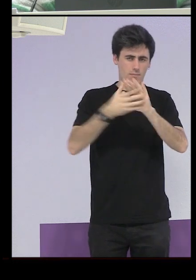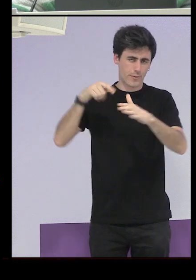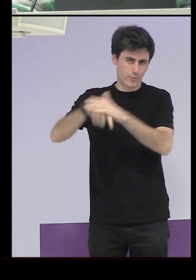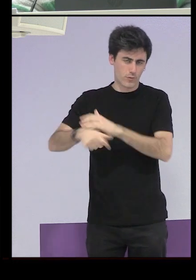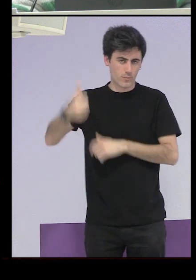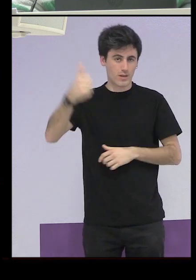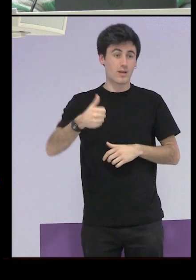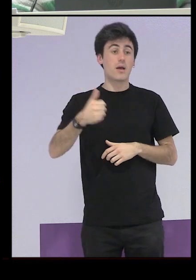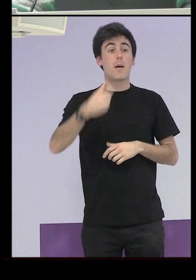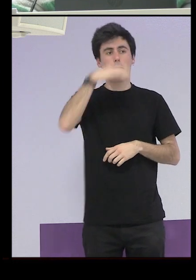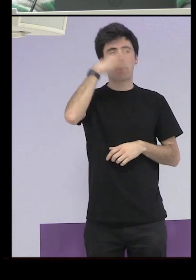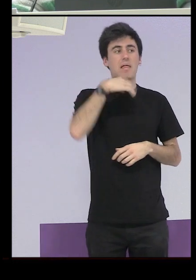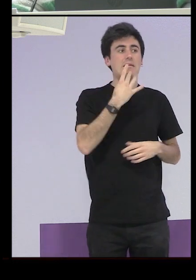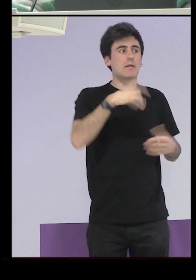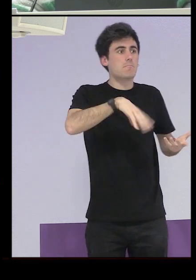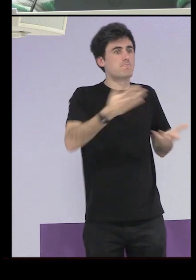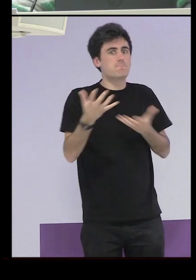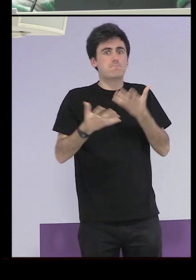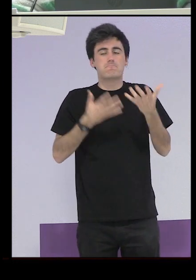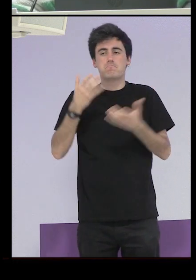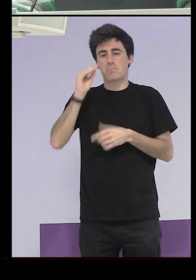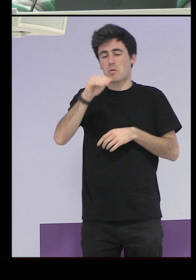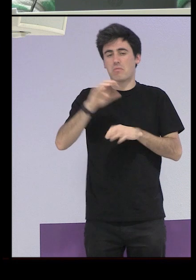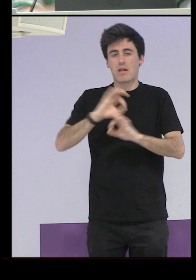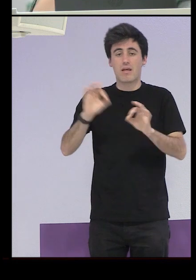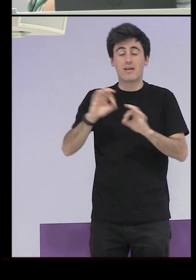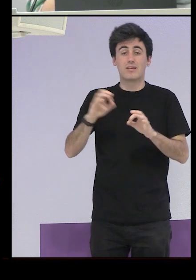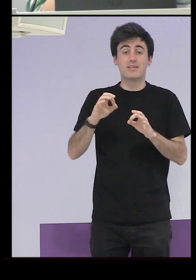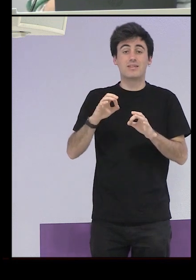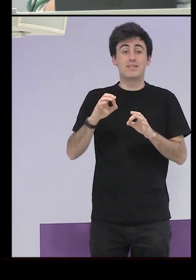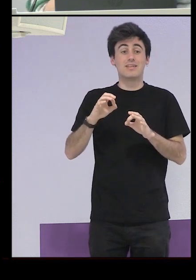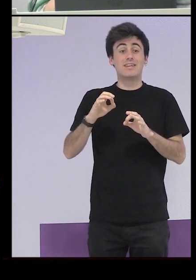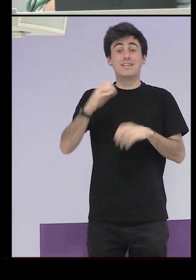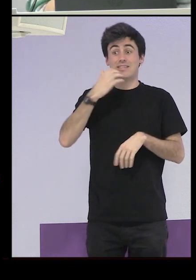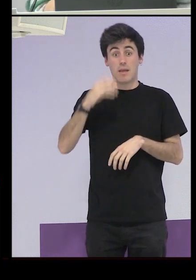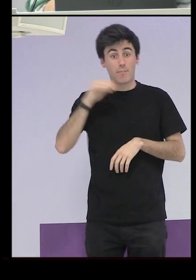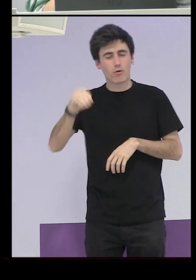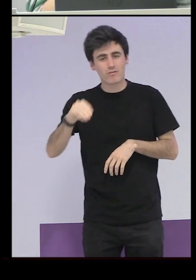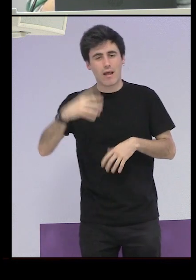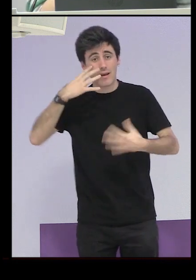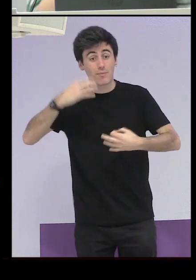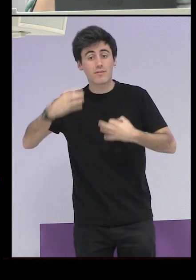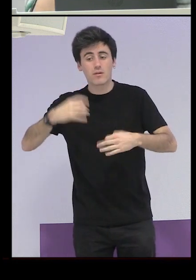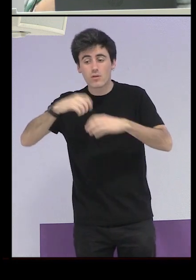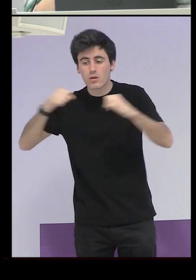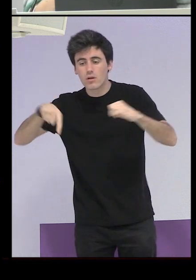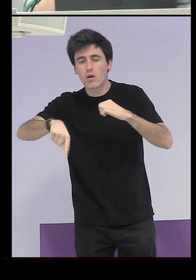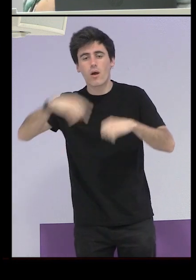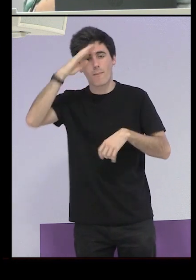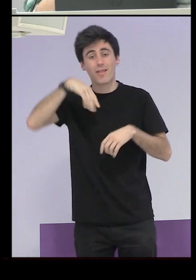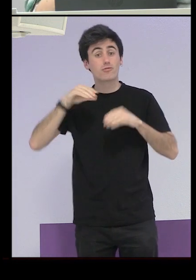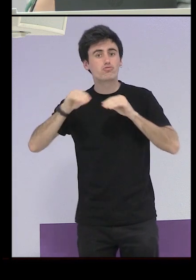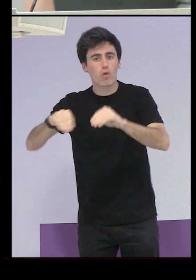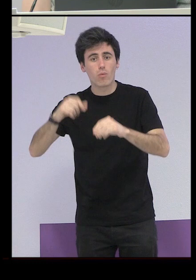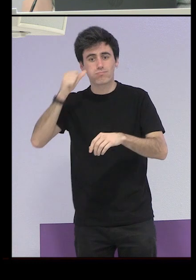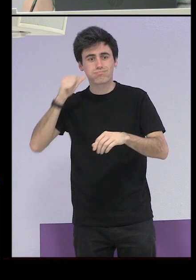pregunta nunca de quién era el padre si se lo llegan a preguntar por si ella tendría que haber dicho que era su padre que su padre la había violado y que se había quedado embarazada de él